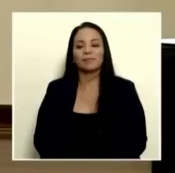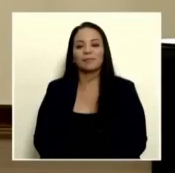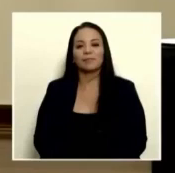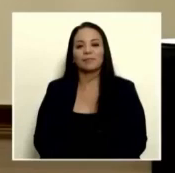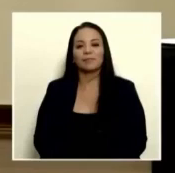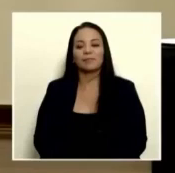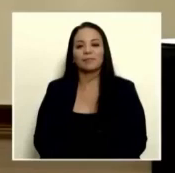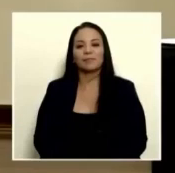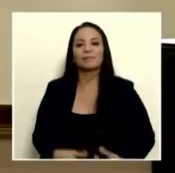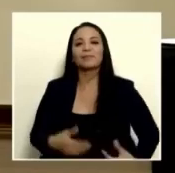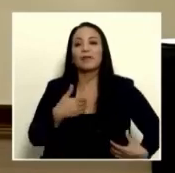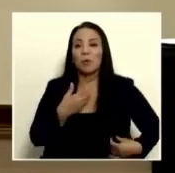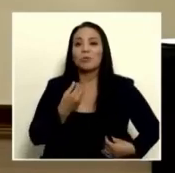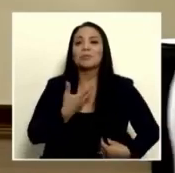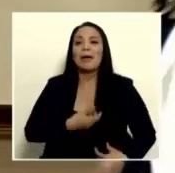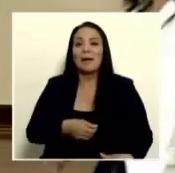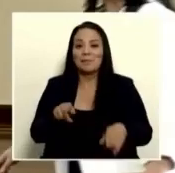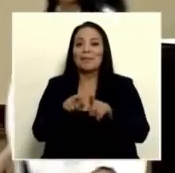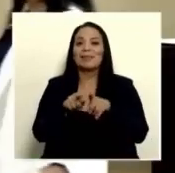tengo mucha hambre también